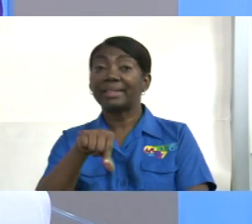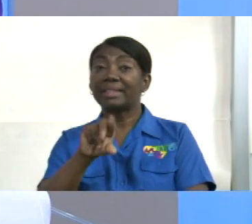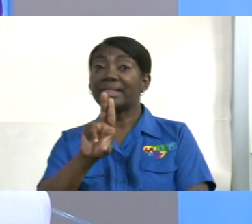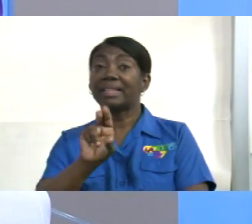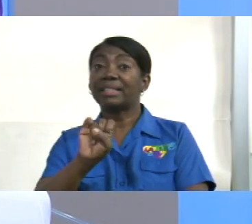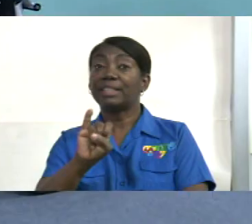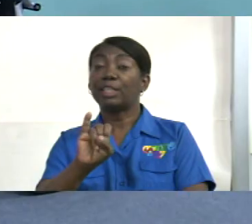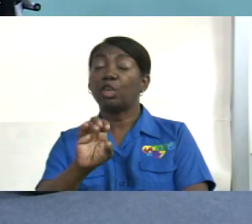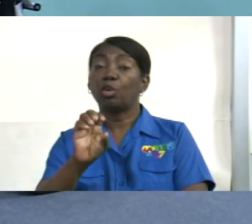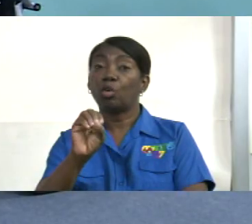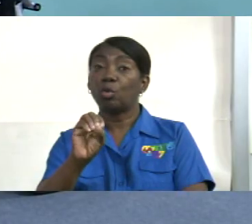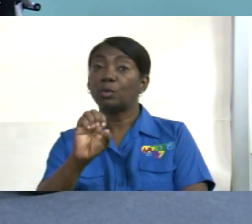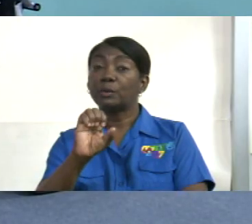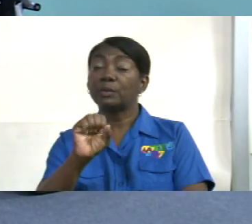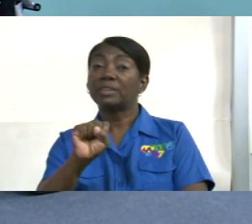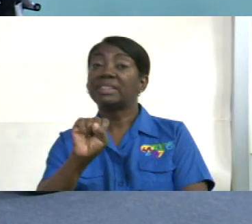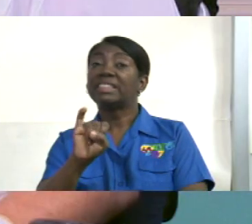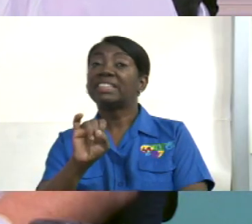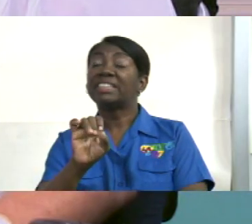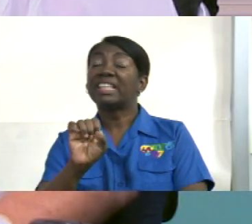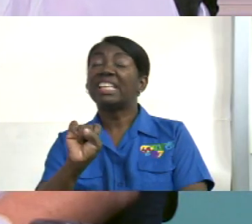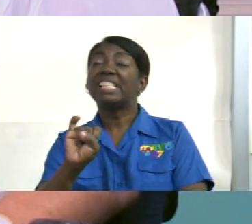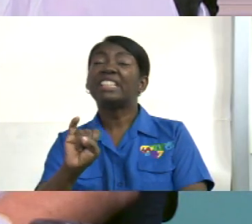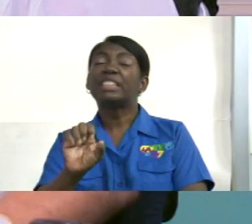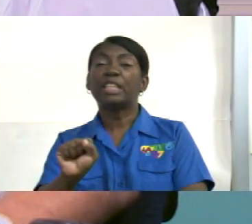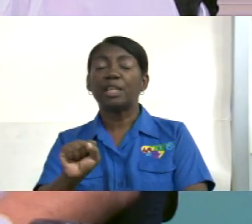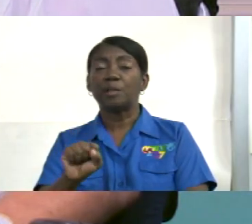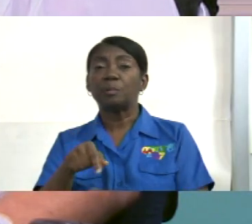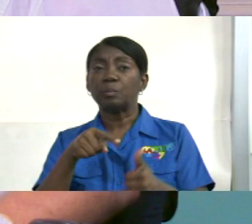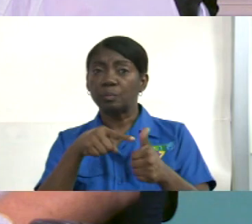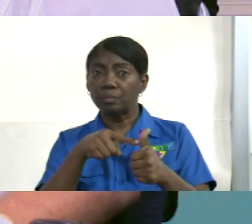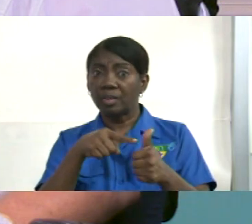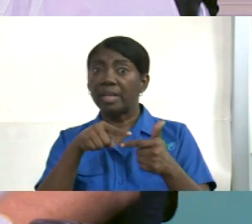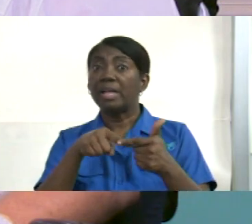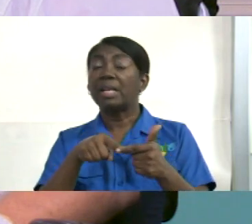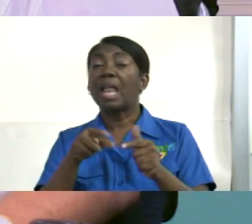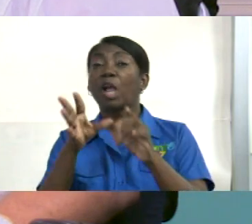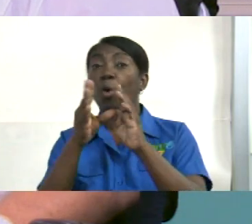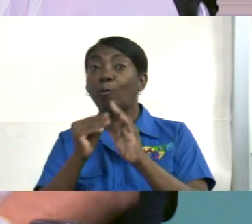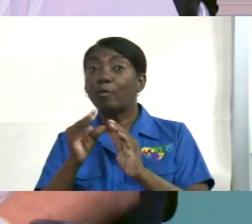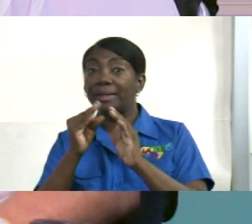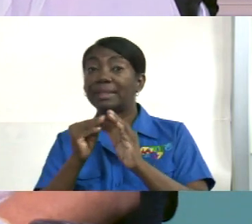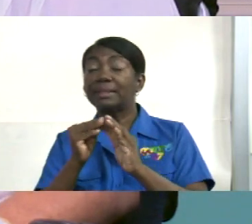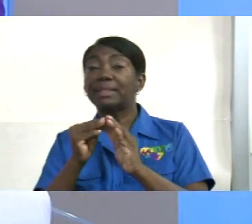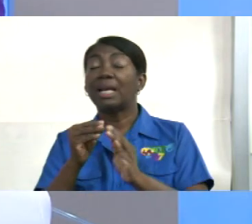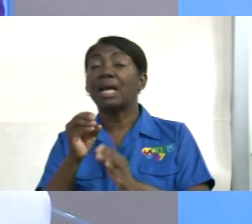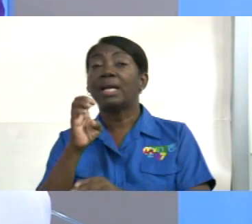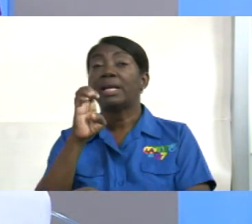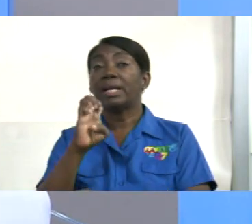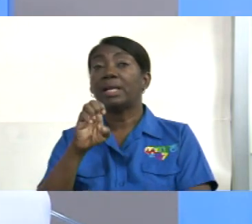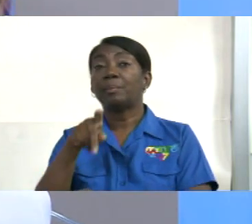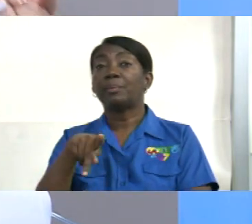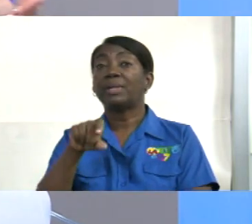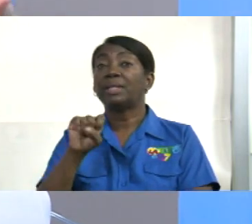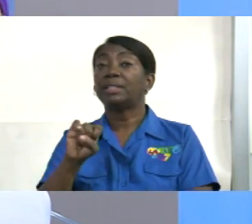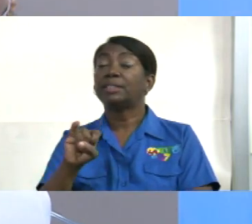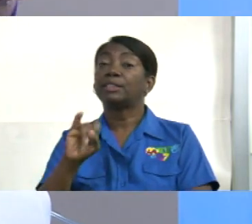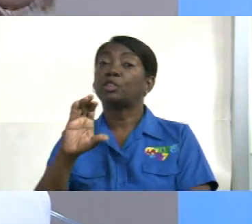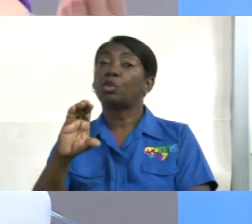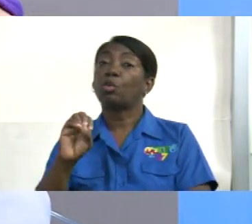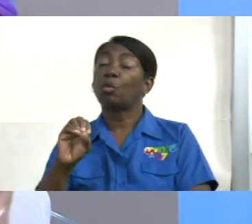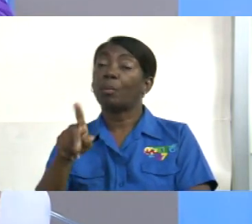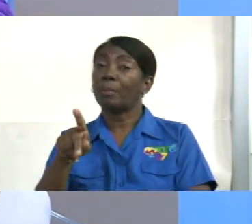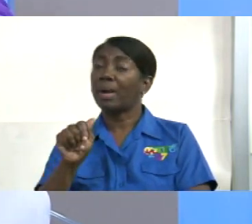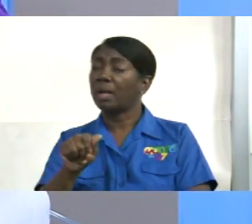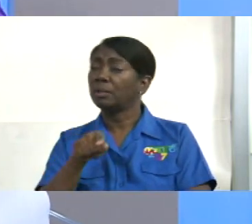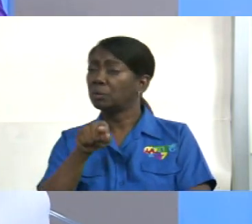en la conferencia episcopal y realmente su más destacado uno de